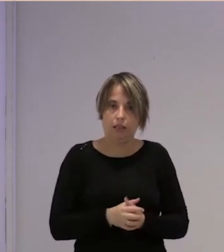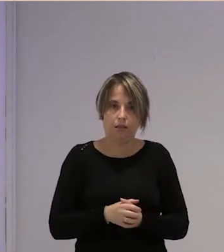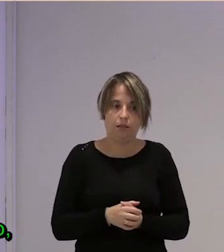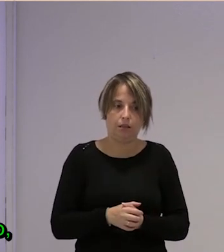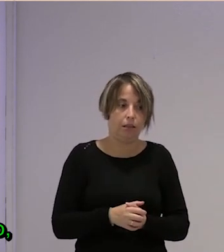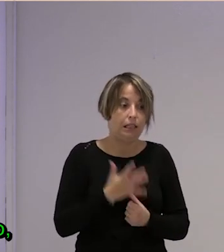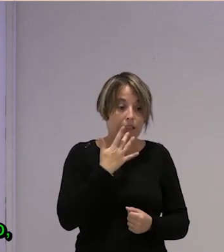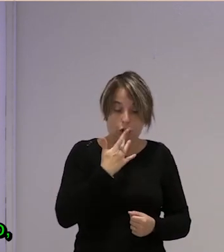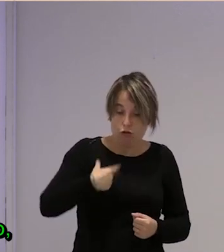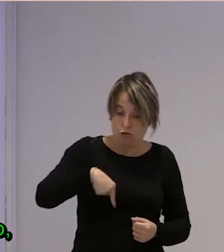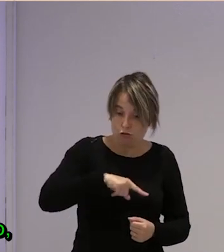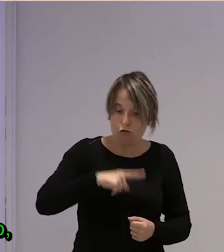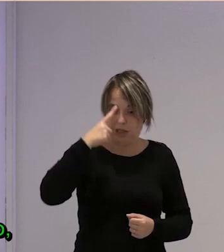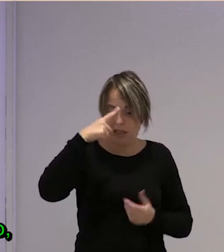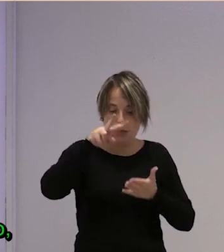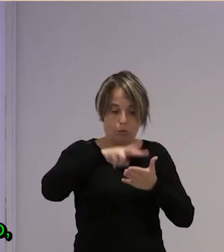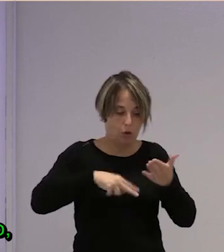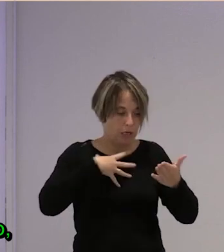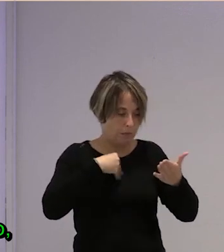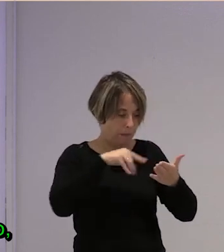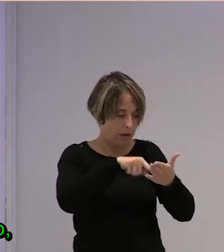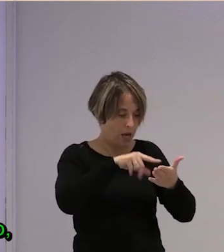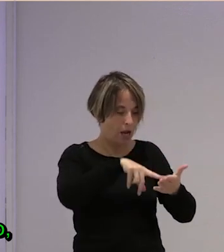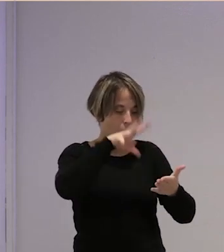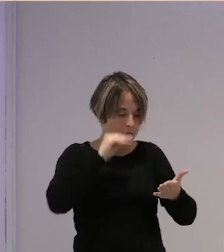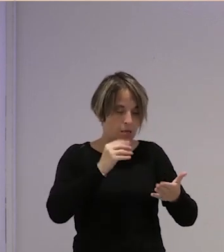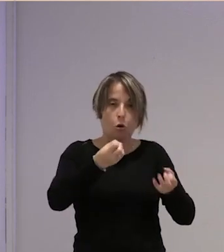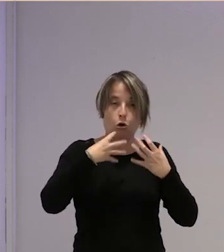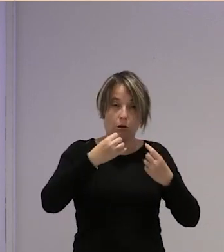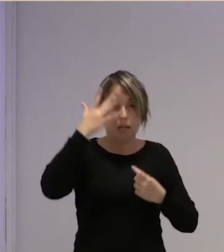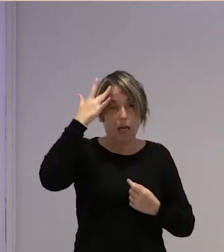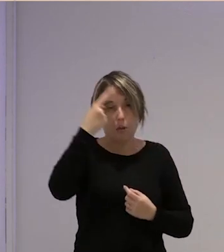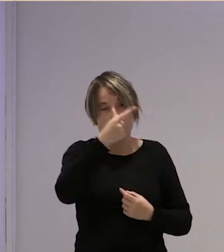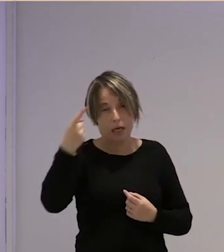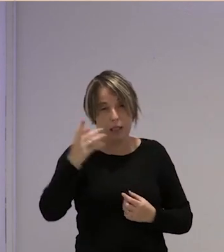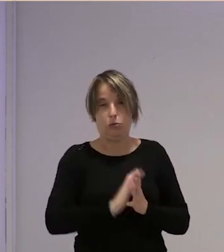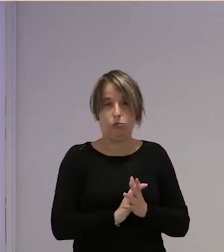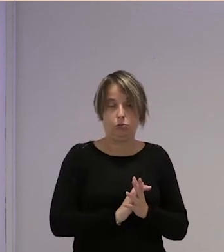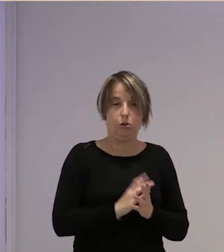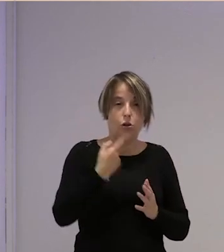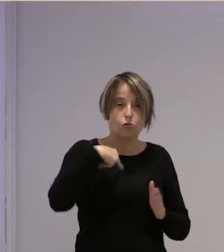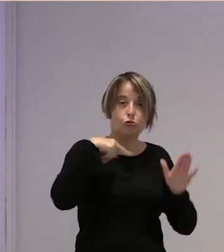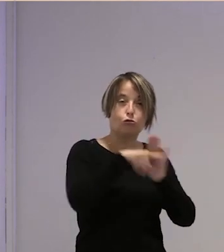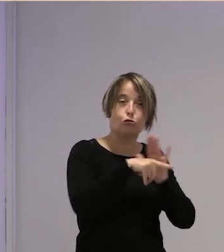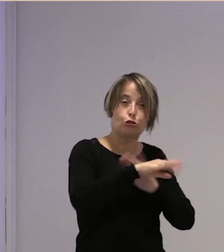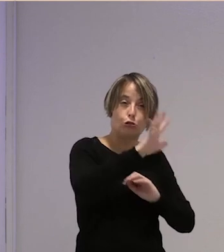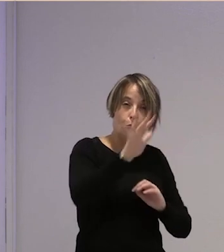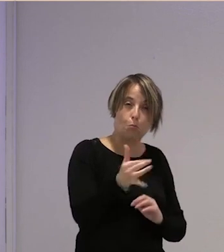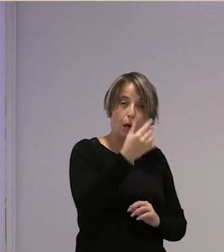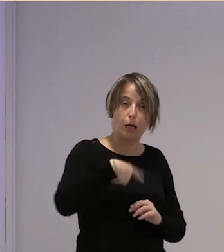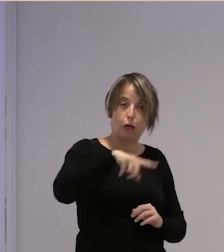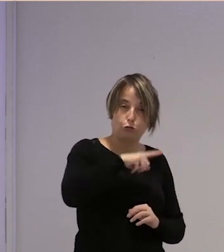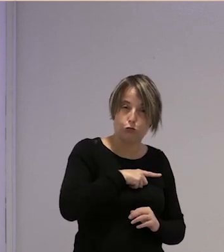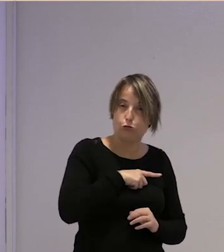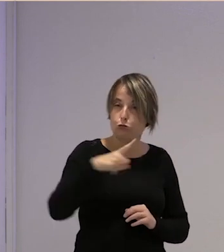cuesta trabajo nosotras que sabemos leer un papel y entendemos lo que nos están diciendo gestionar una baja porque nos la tenemos que gestionar nosotras